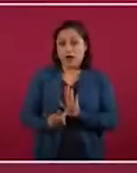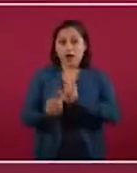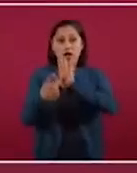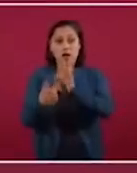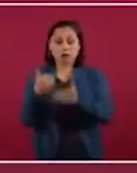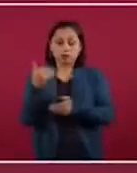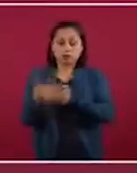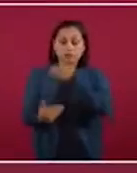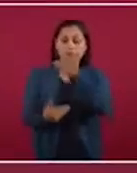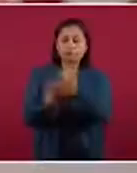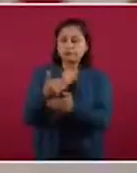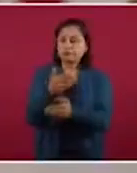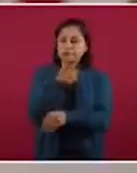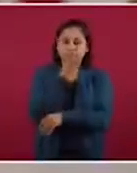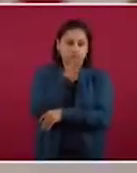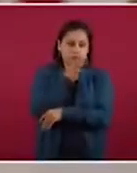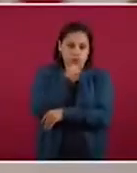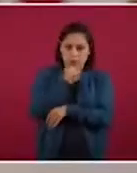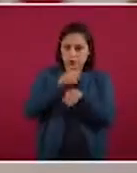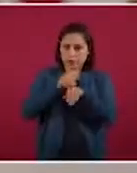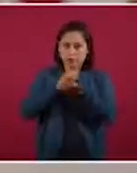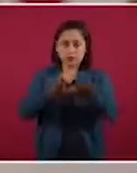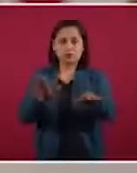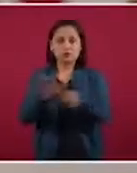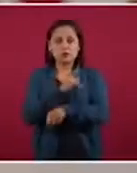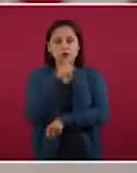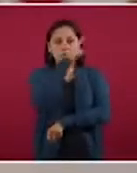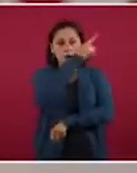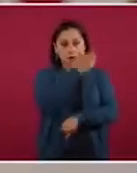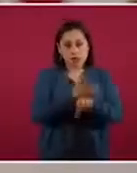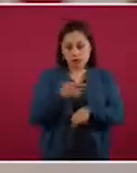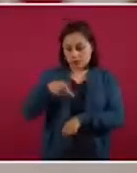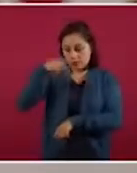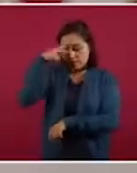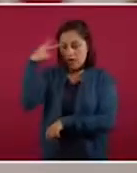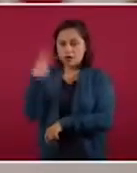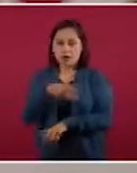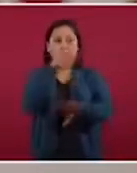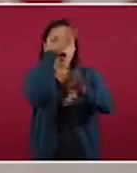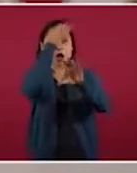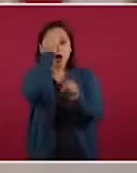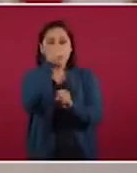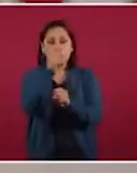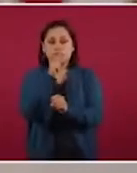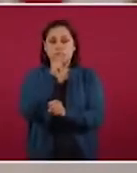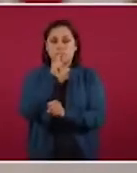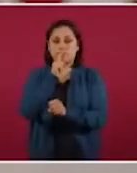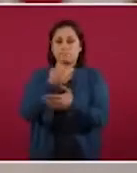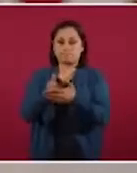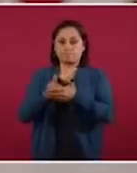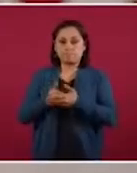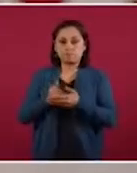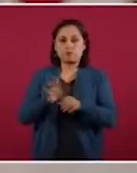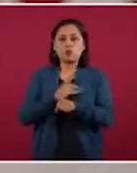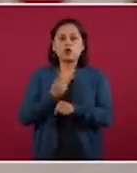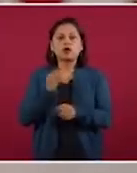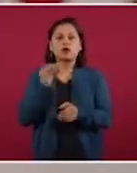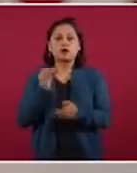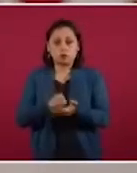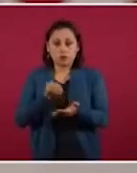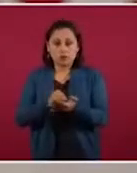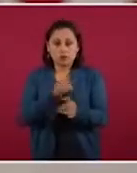acuerdo de ambas partes, de los dos países, hasta que no se concluya el caso, porque se puede poner en riesgo lo que se está trabajando.